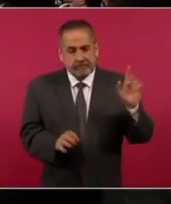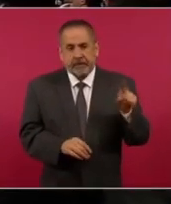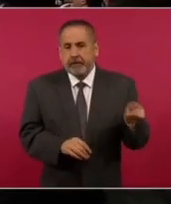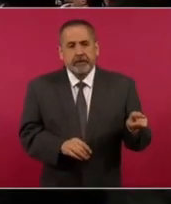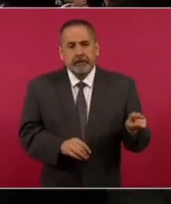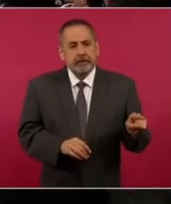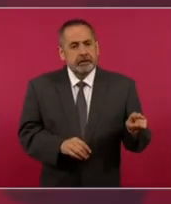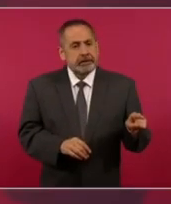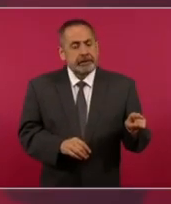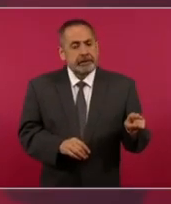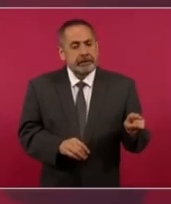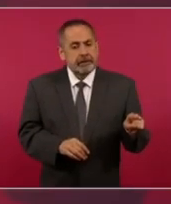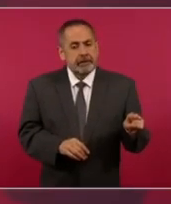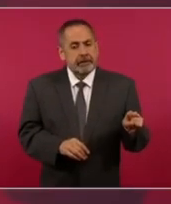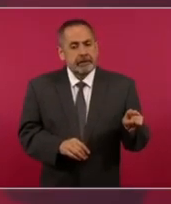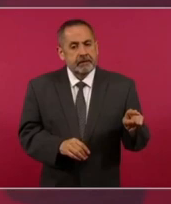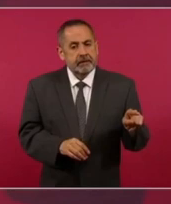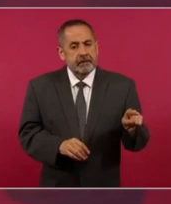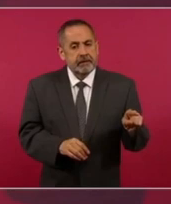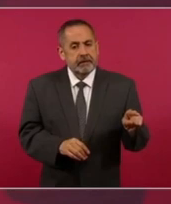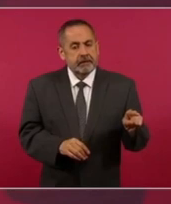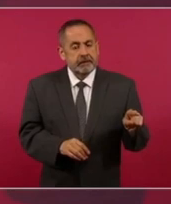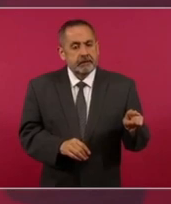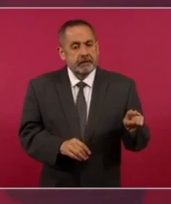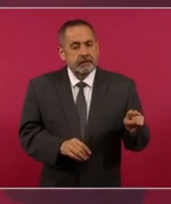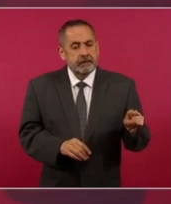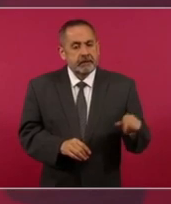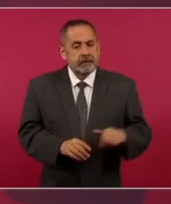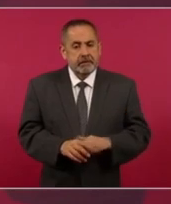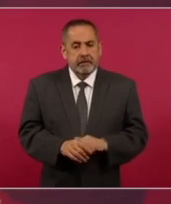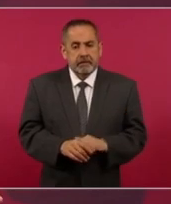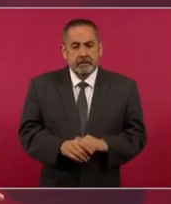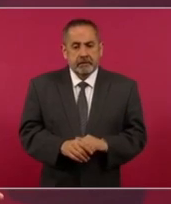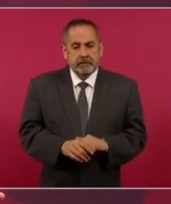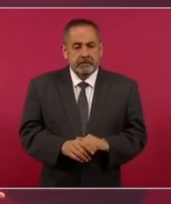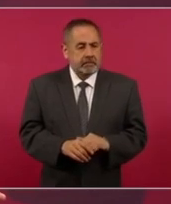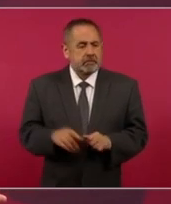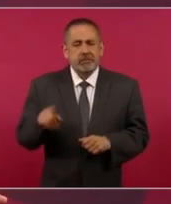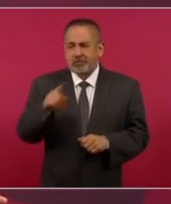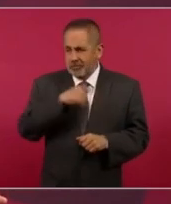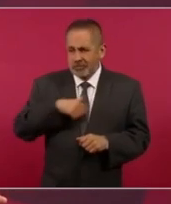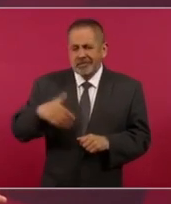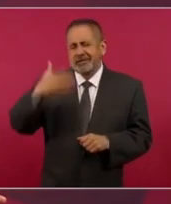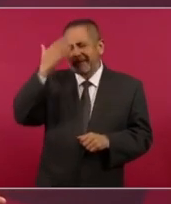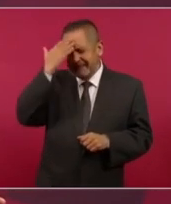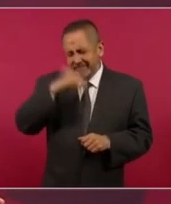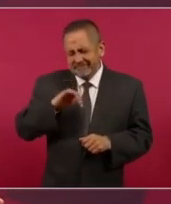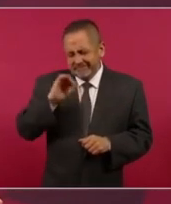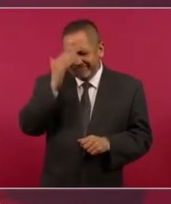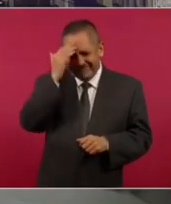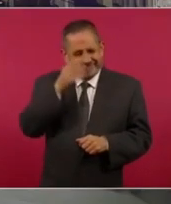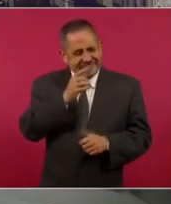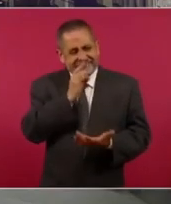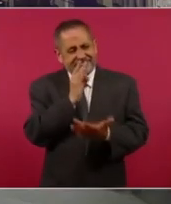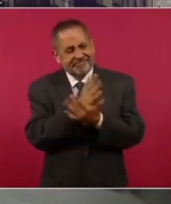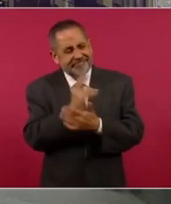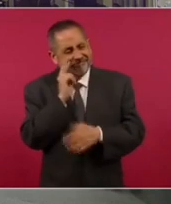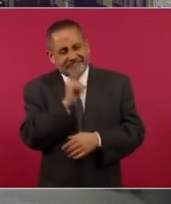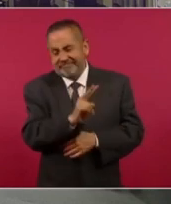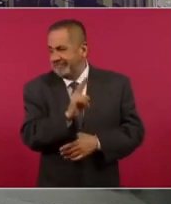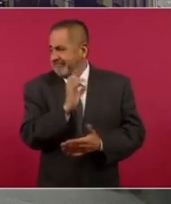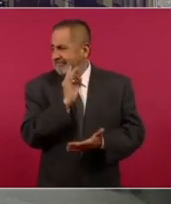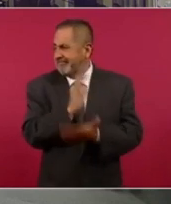lo sabemos y no sólo es